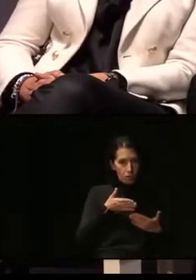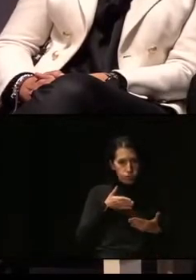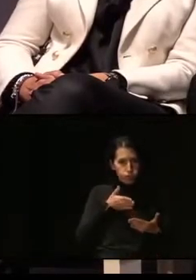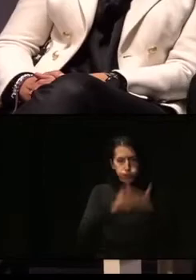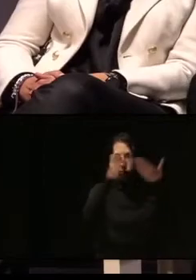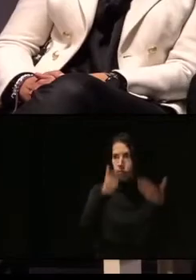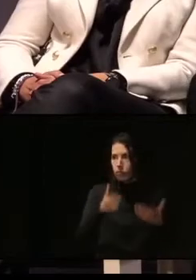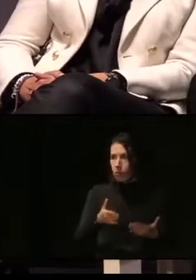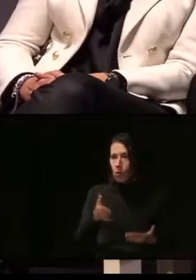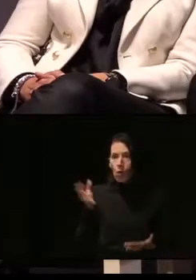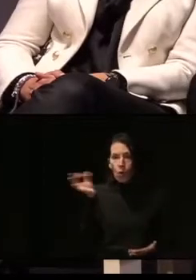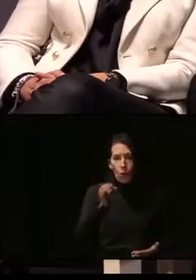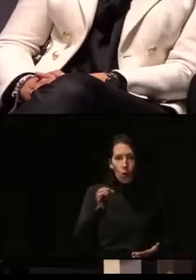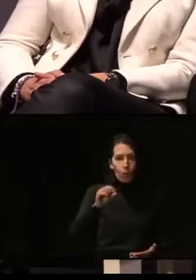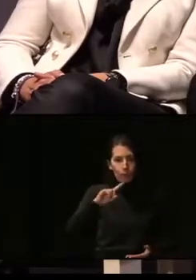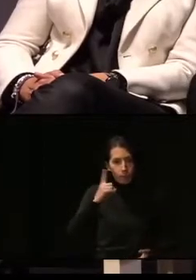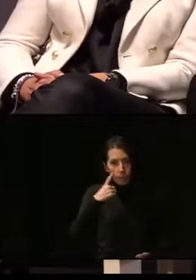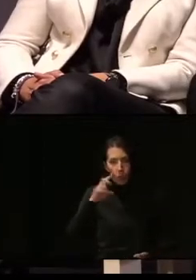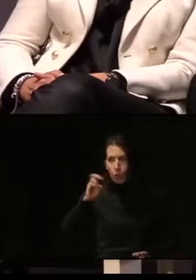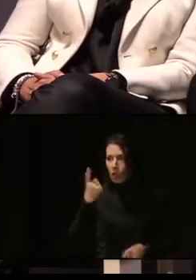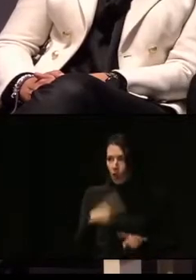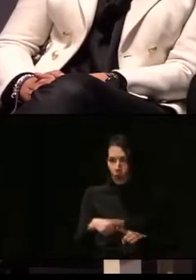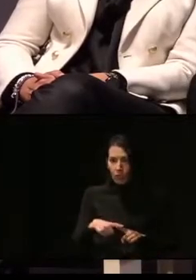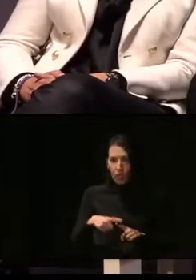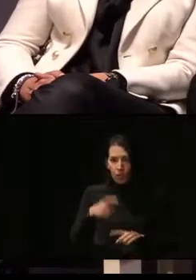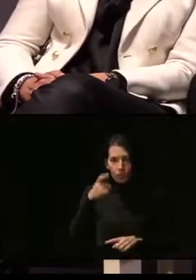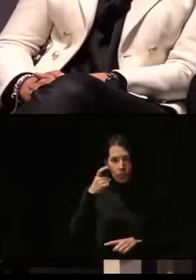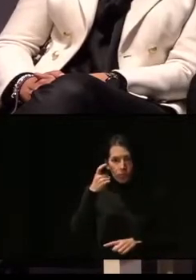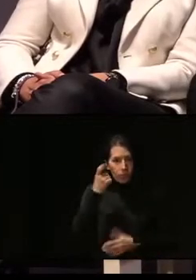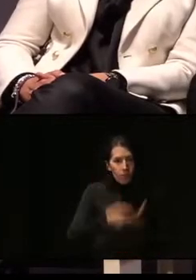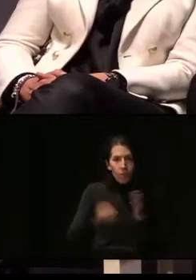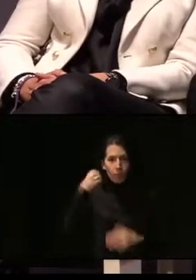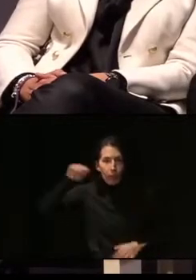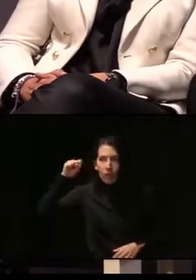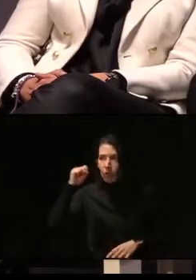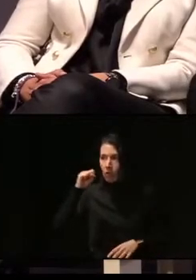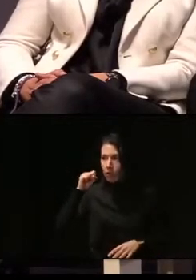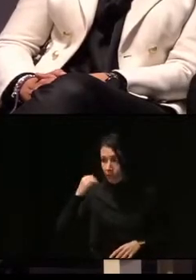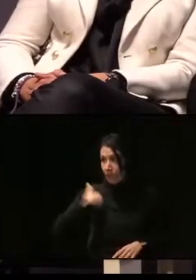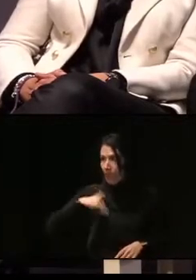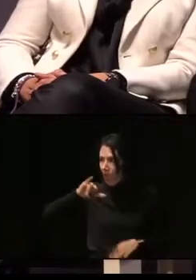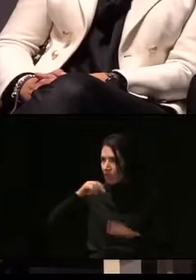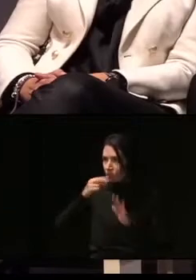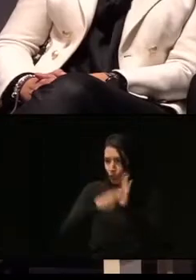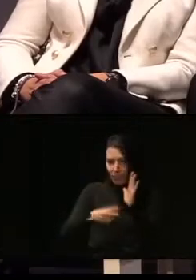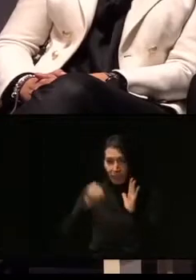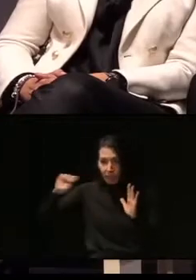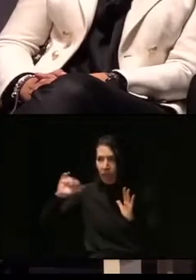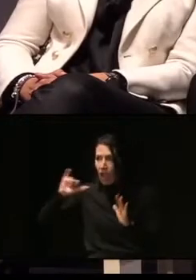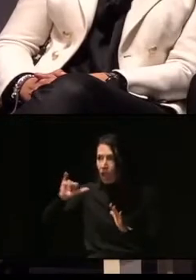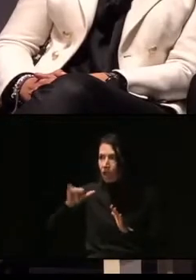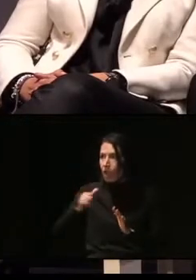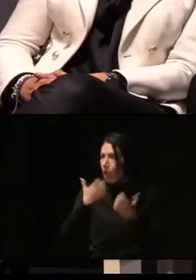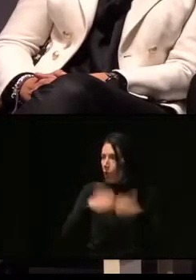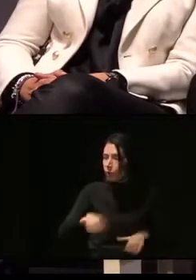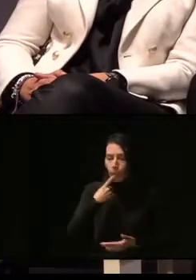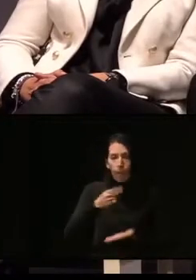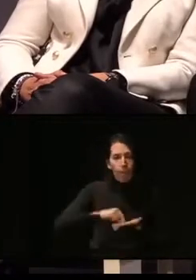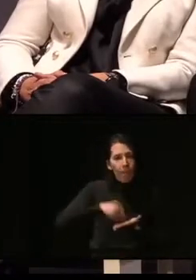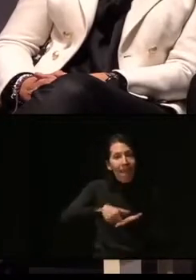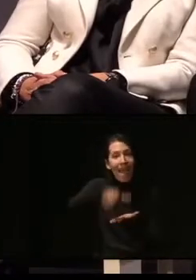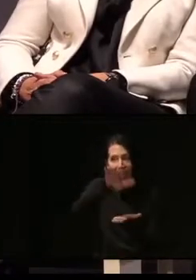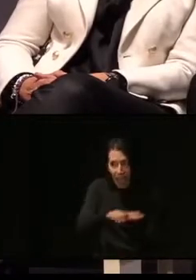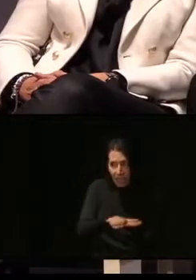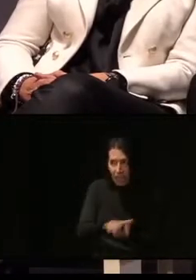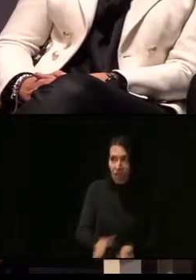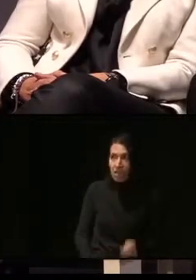como si se detecta cualquier otro tipo de infracción que venga contemplada en la normativa, se levanta un acta y ese